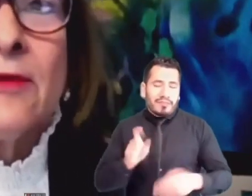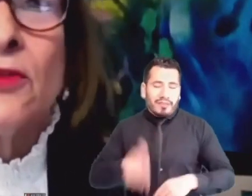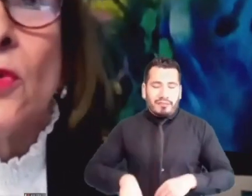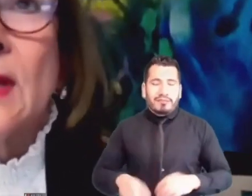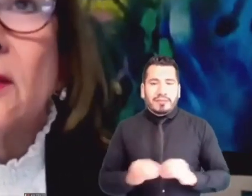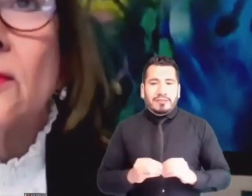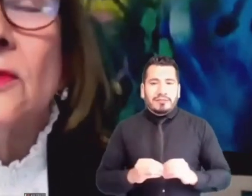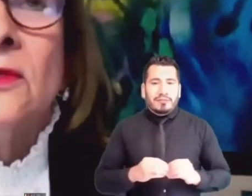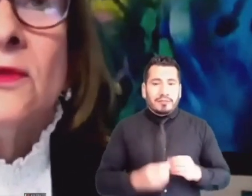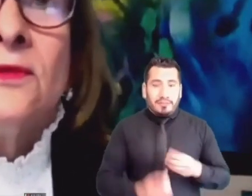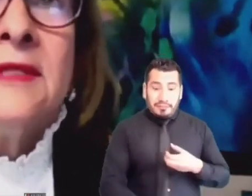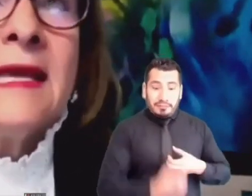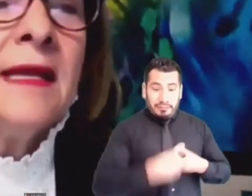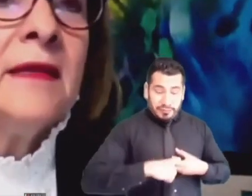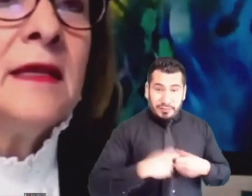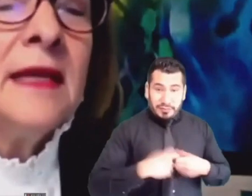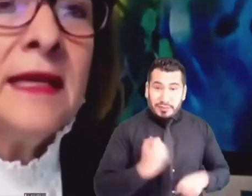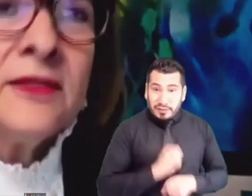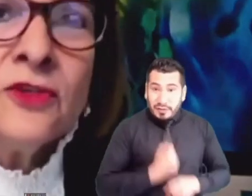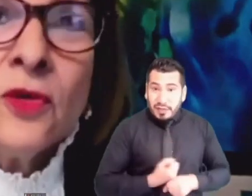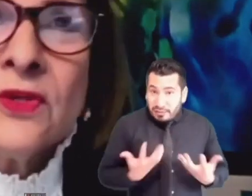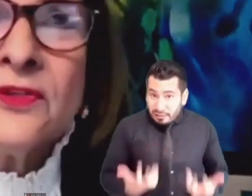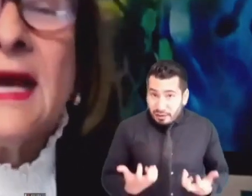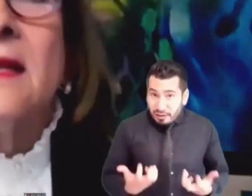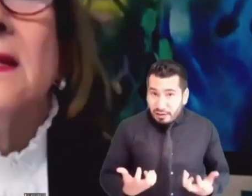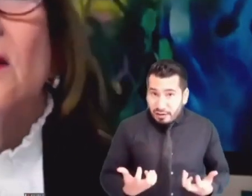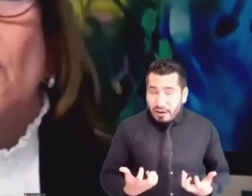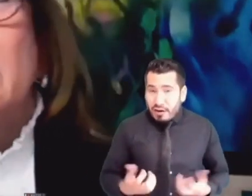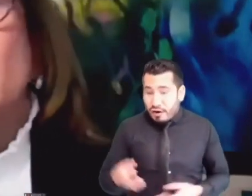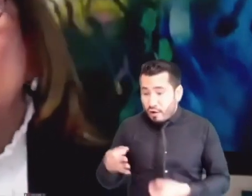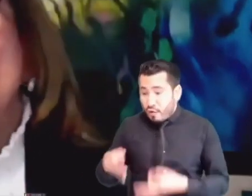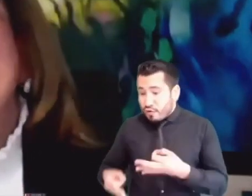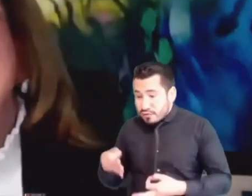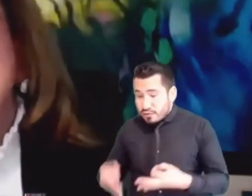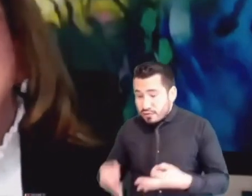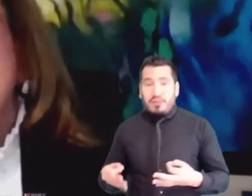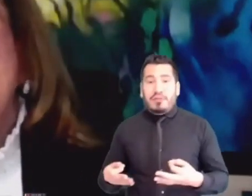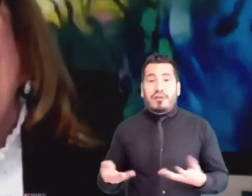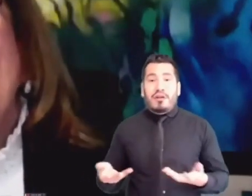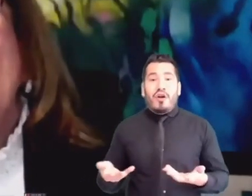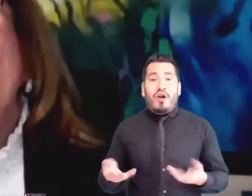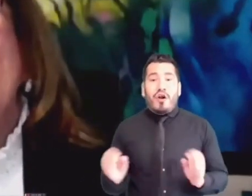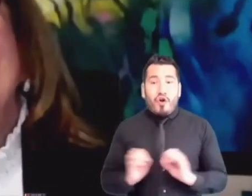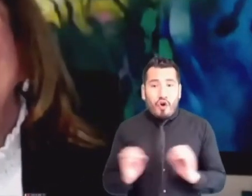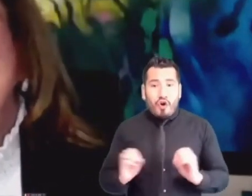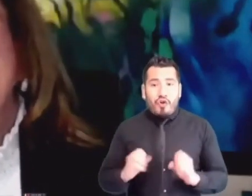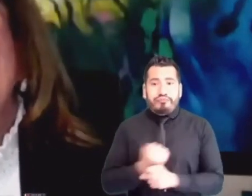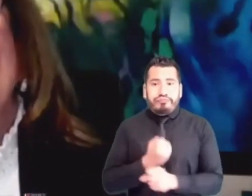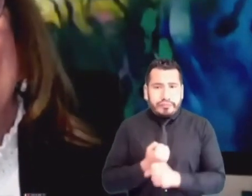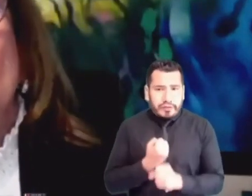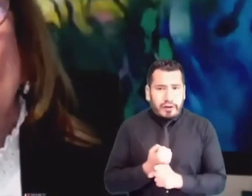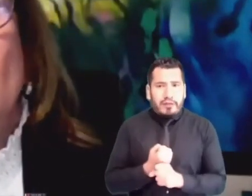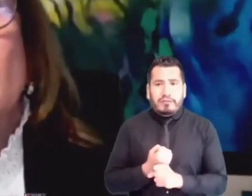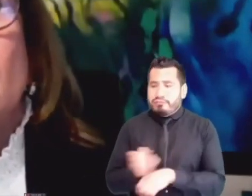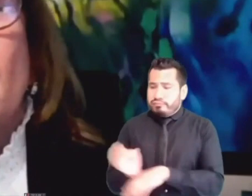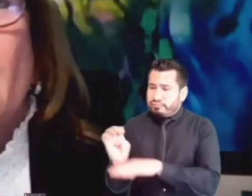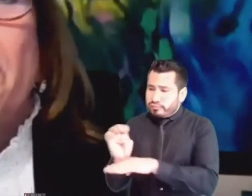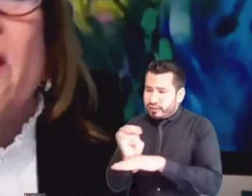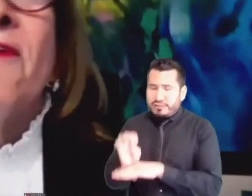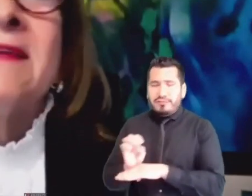acceder a nuestros cargos de ejercicio judicial o de ejercicio de trabajo en los organismos de control.